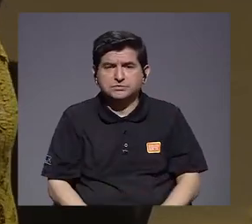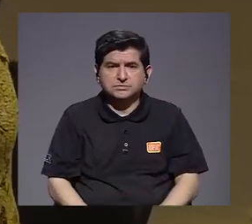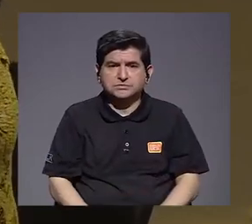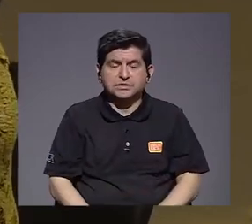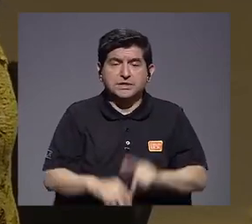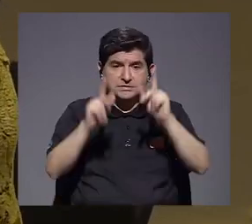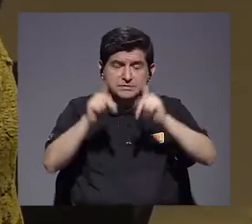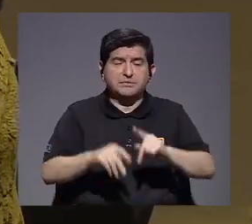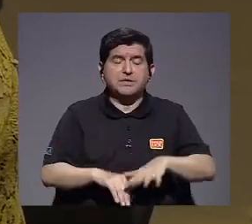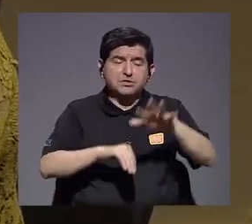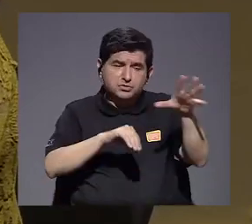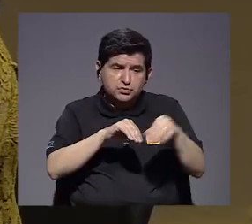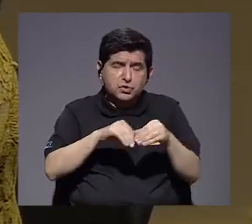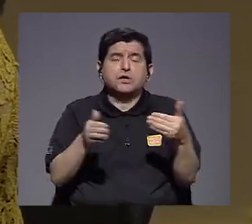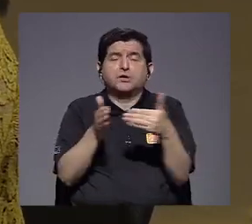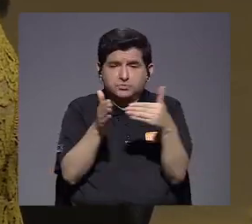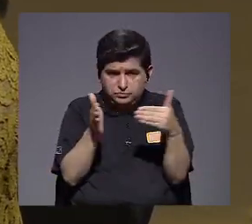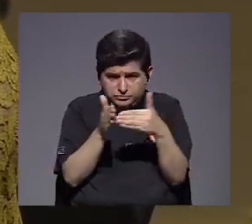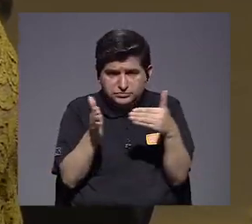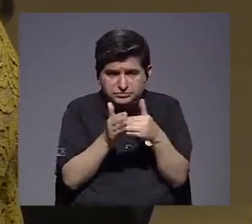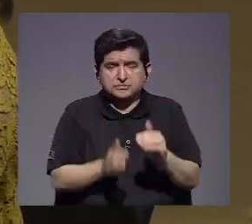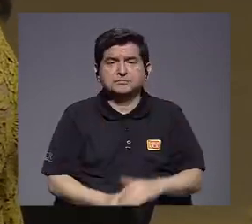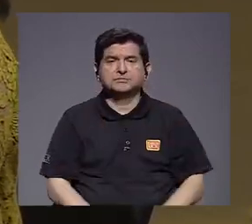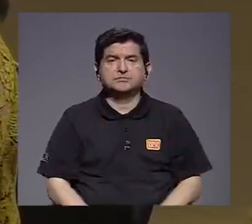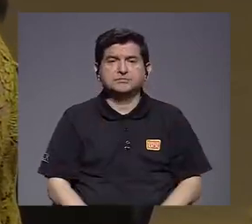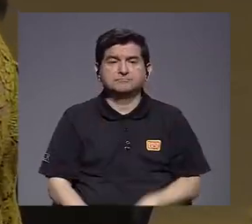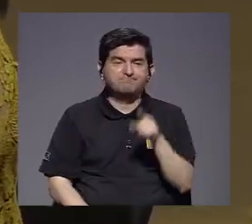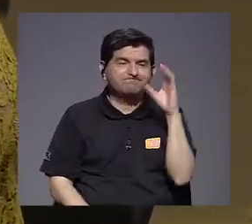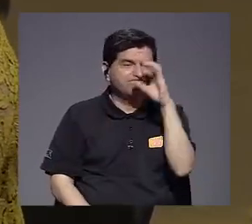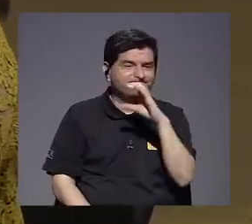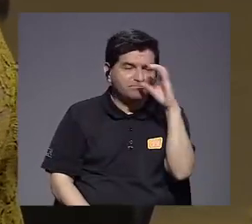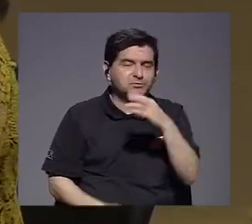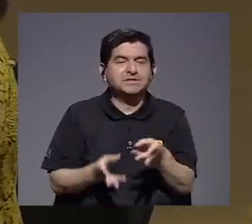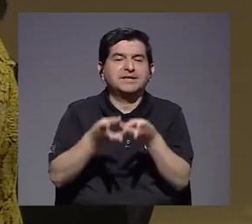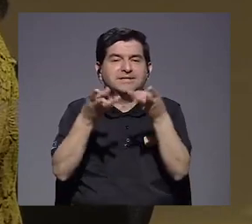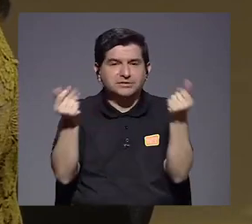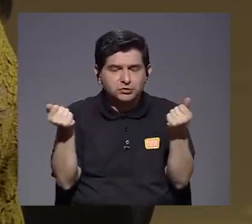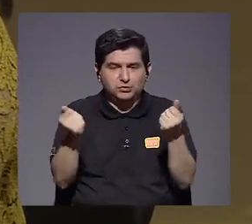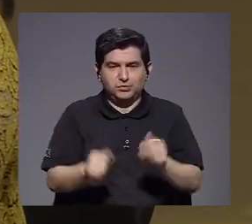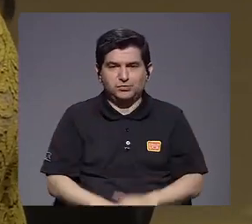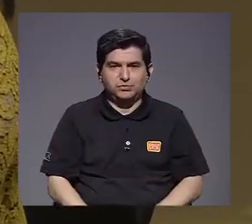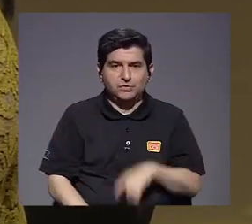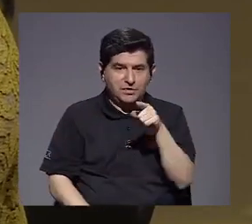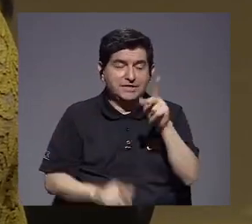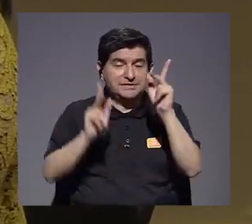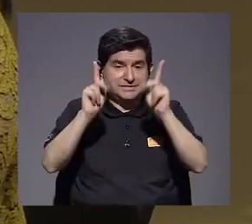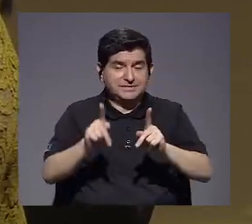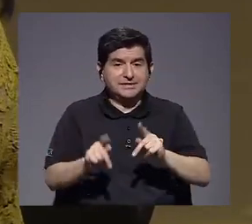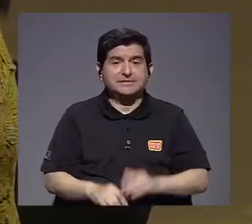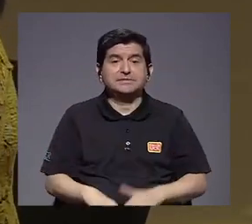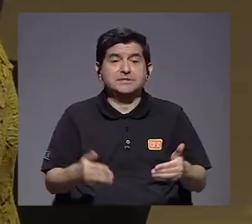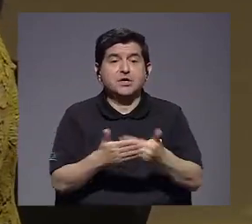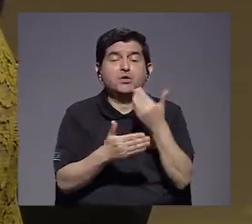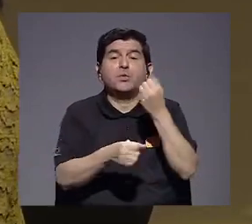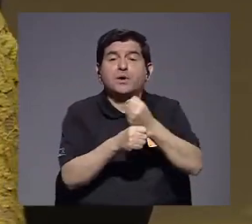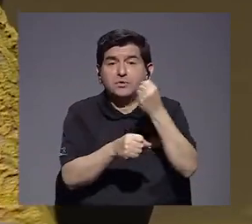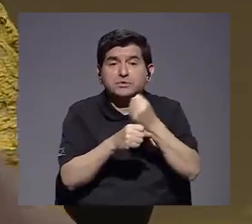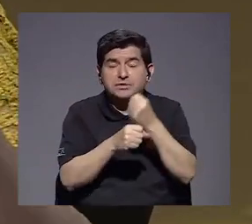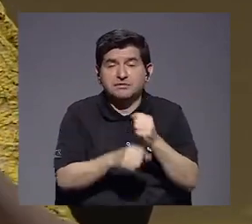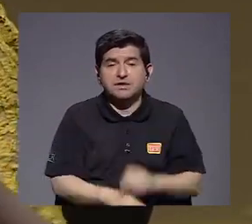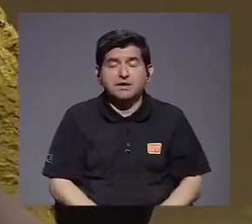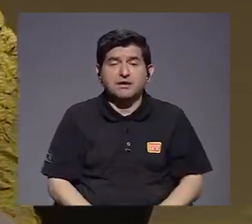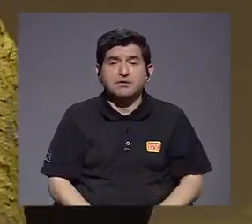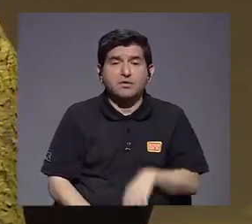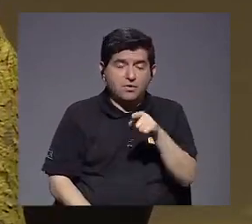hayan personas incorporándose nuevamente y ahí habrá que buscar una solución para estas personas, una nueva obra, porque